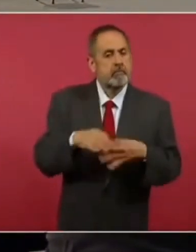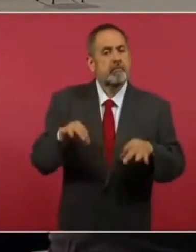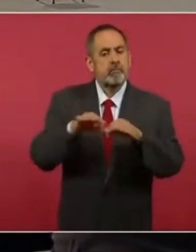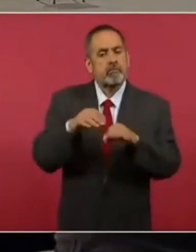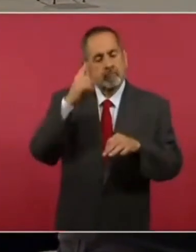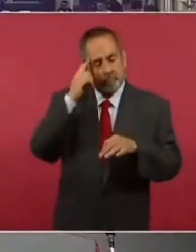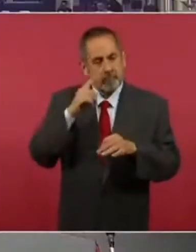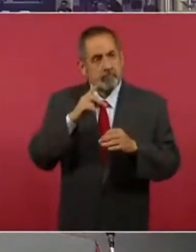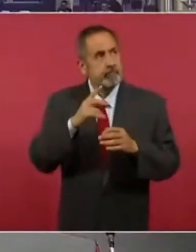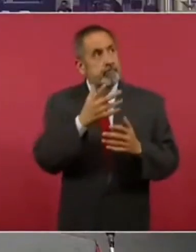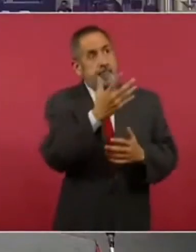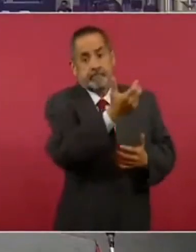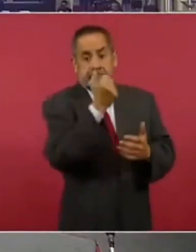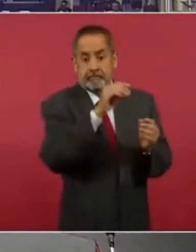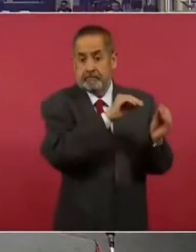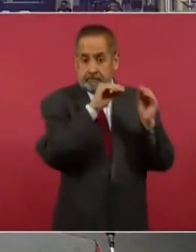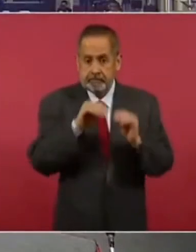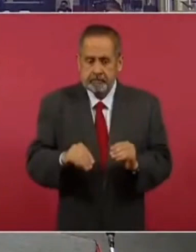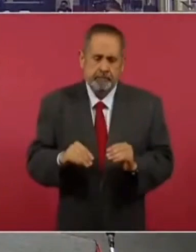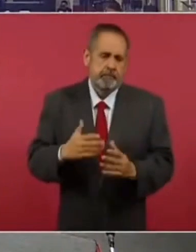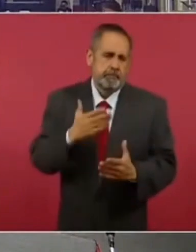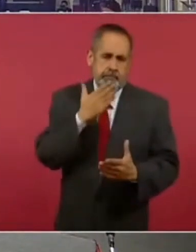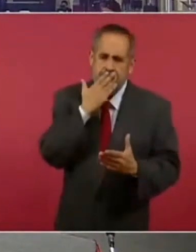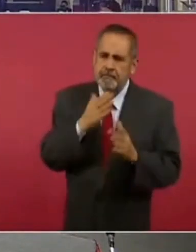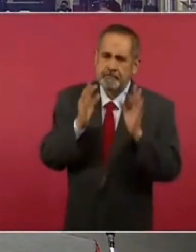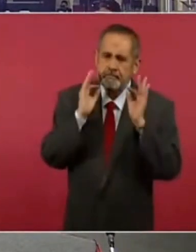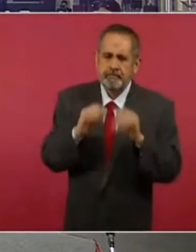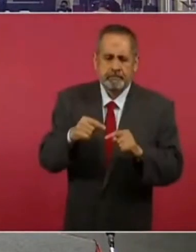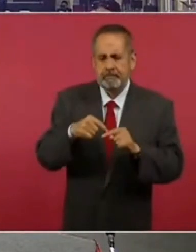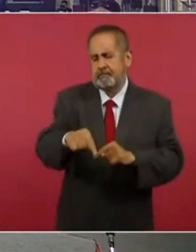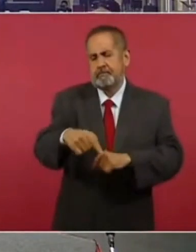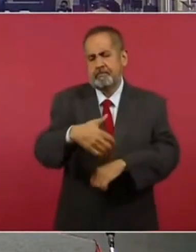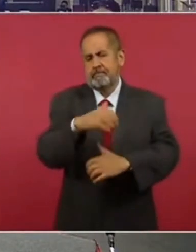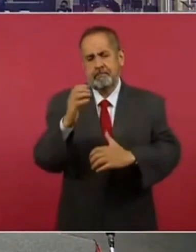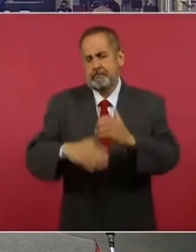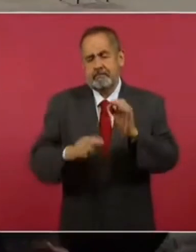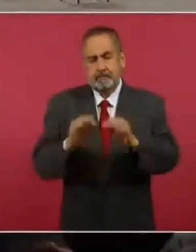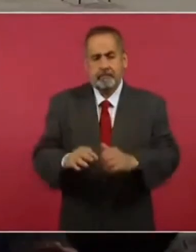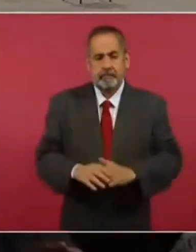recuperación la que estamos a punto de concluir.